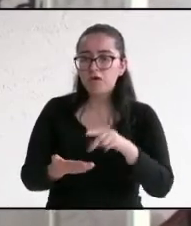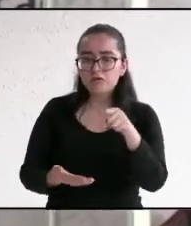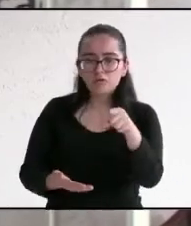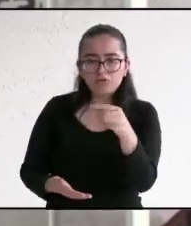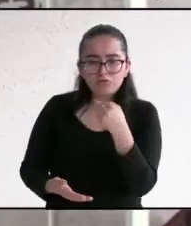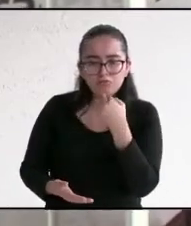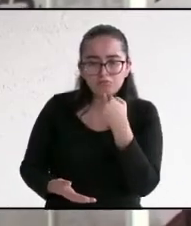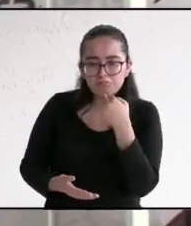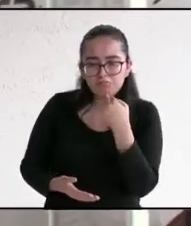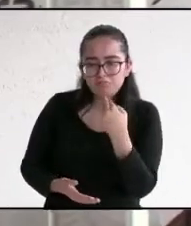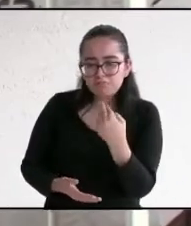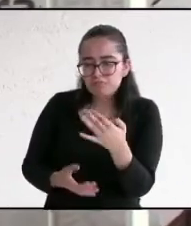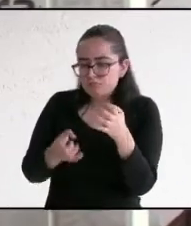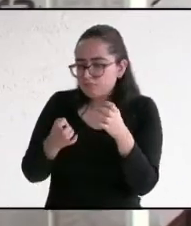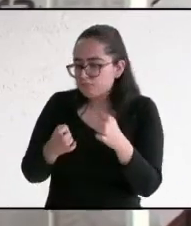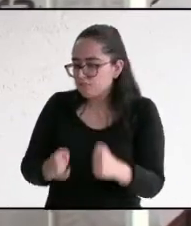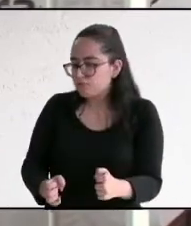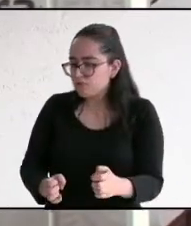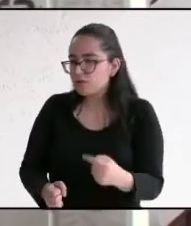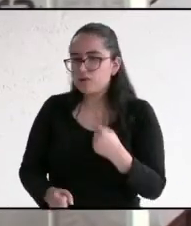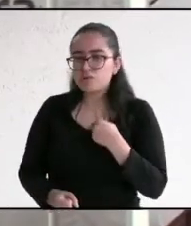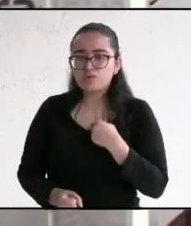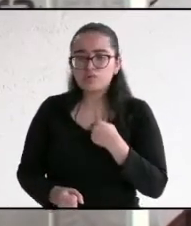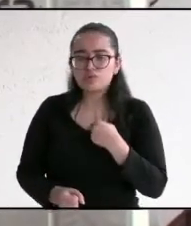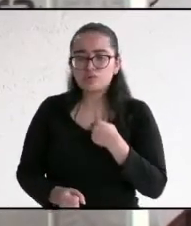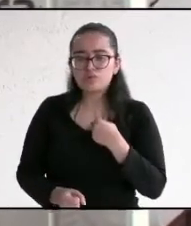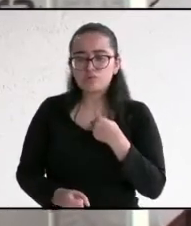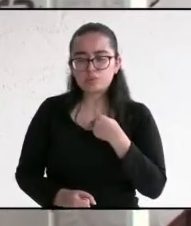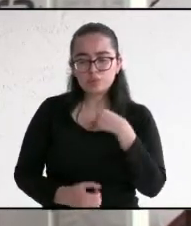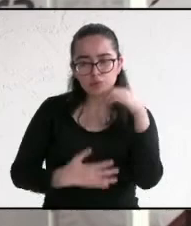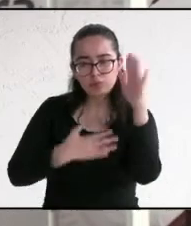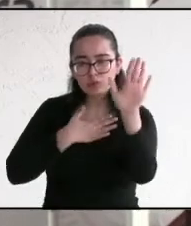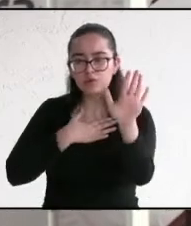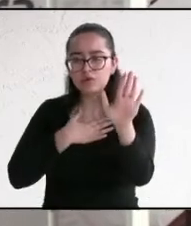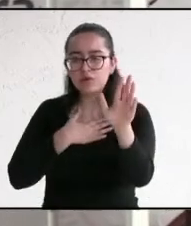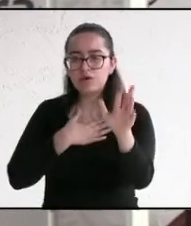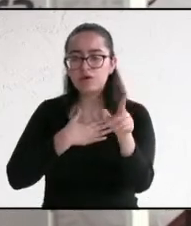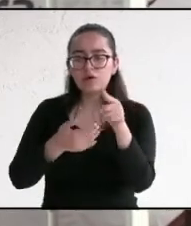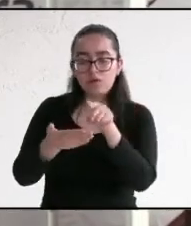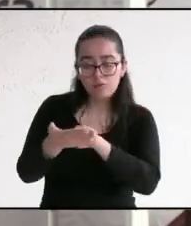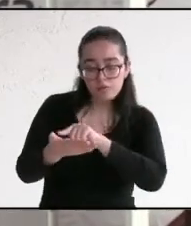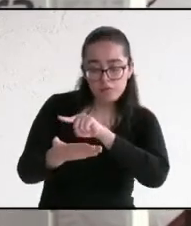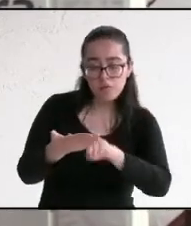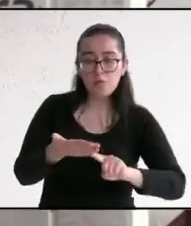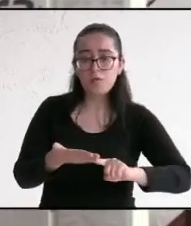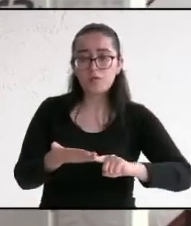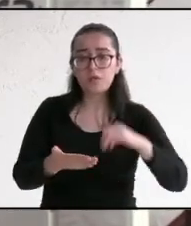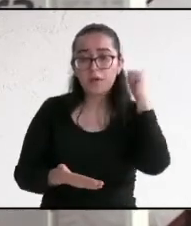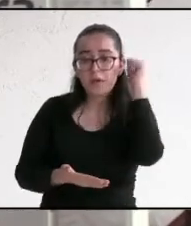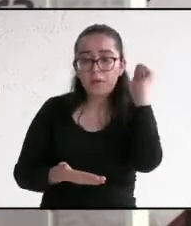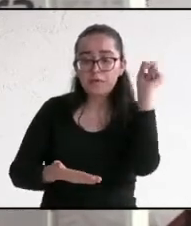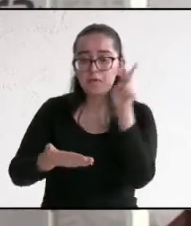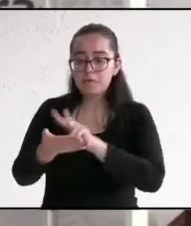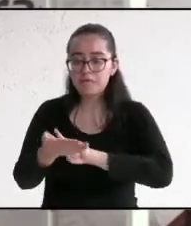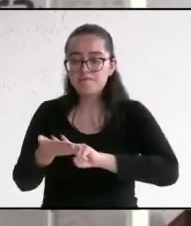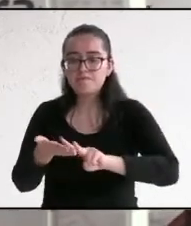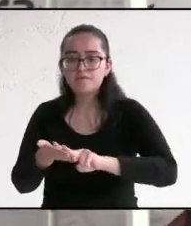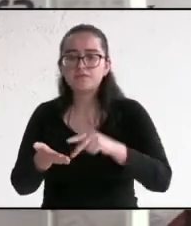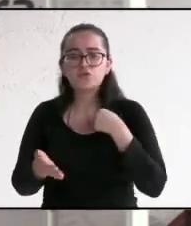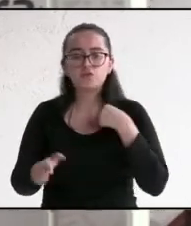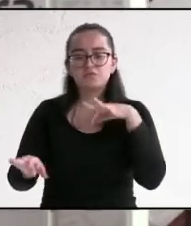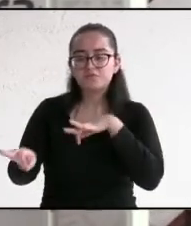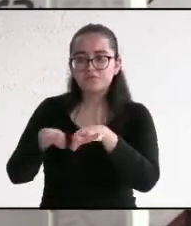es mi deber. Por eso te pido que este 6 de junio votes por un Actopan Verde. Yo voy a llegar a trabajar,